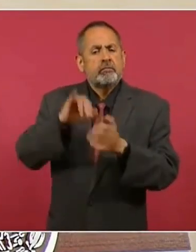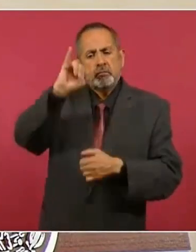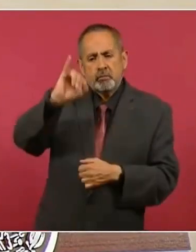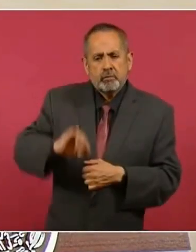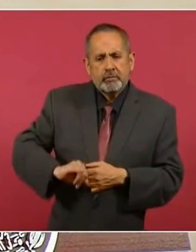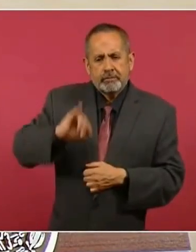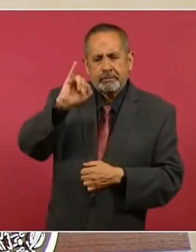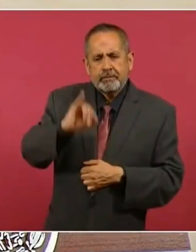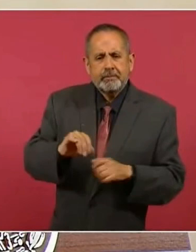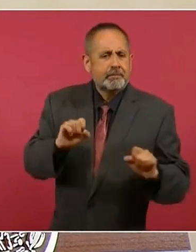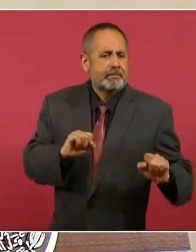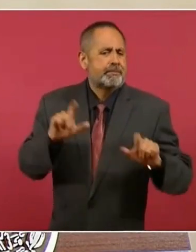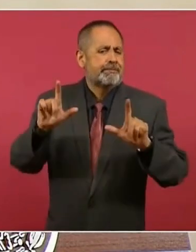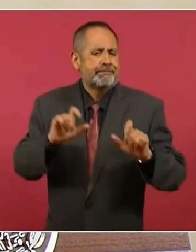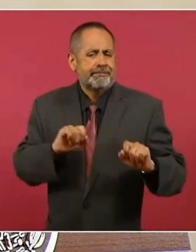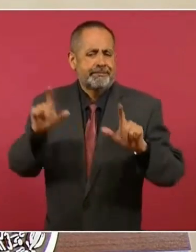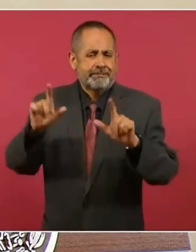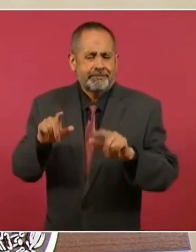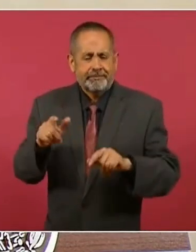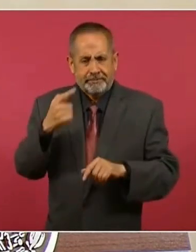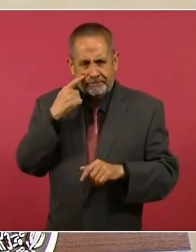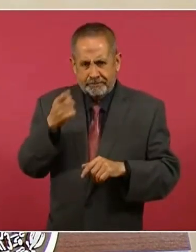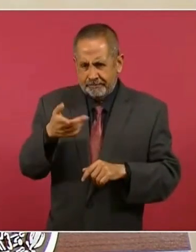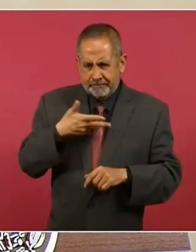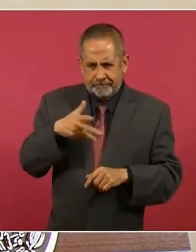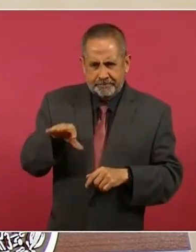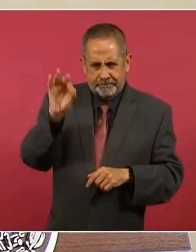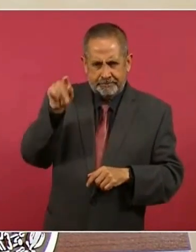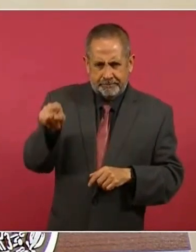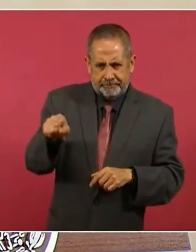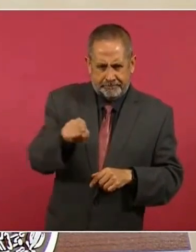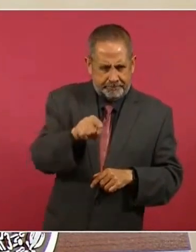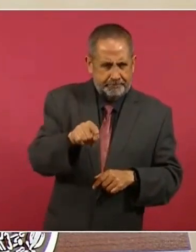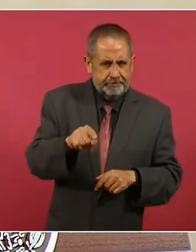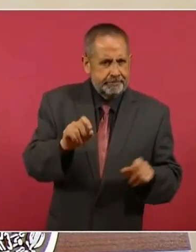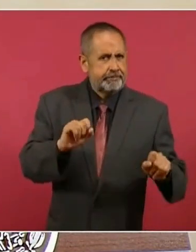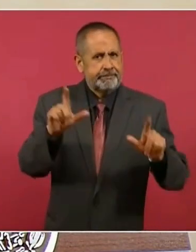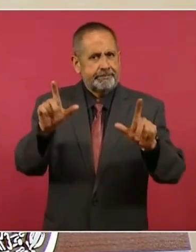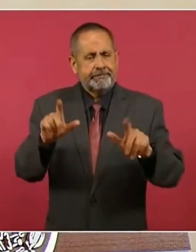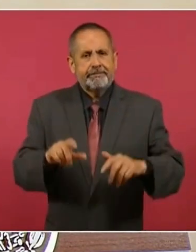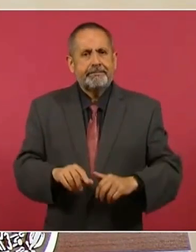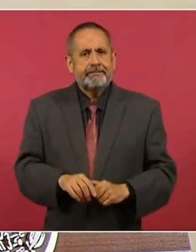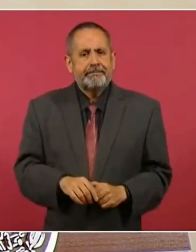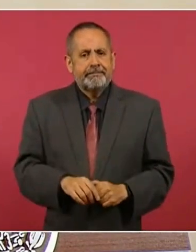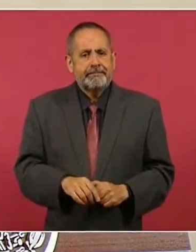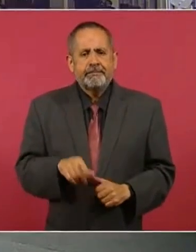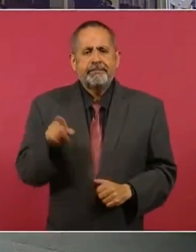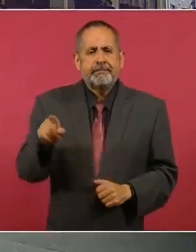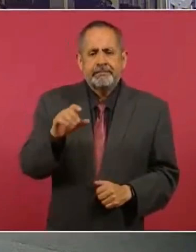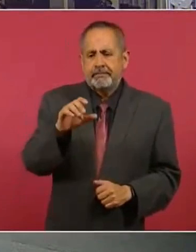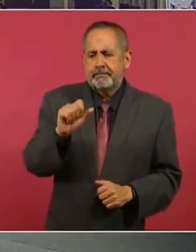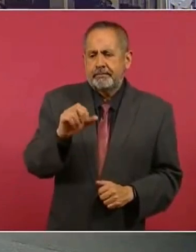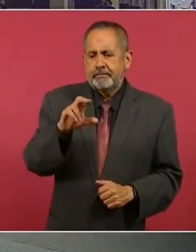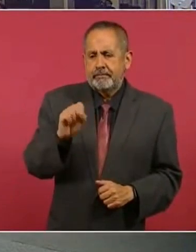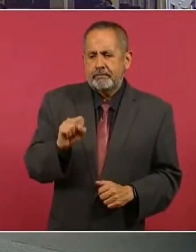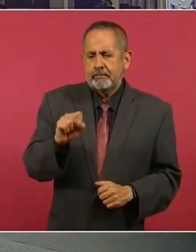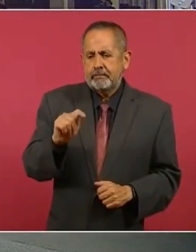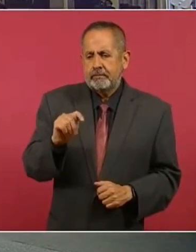a ver si Carlos Torres